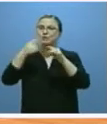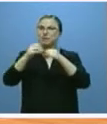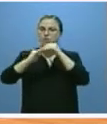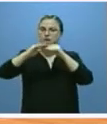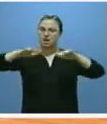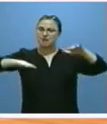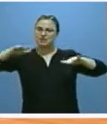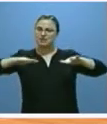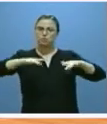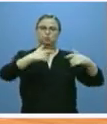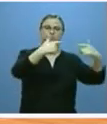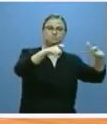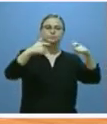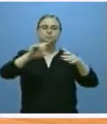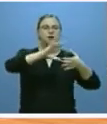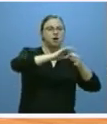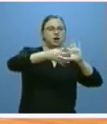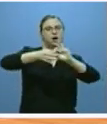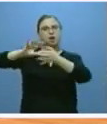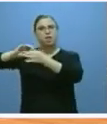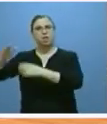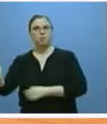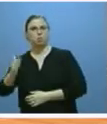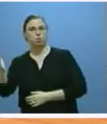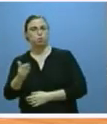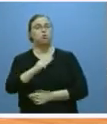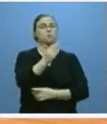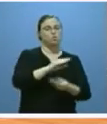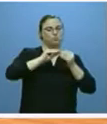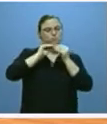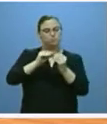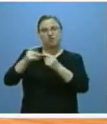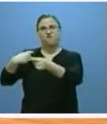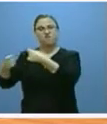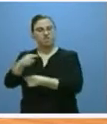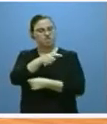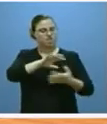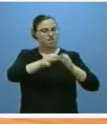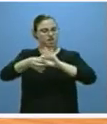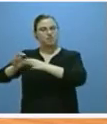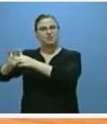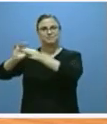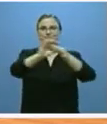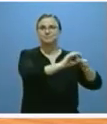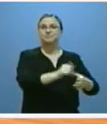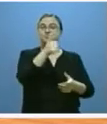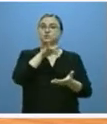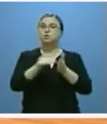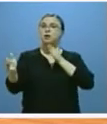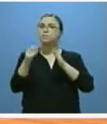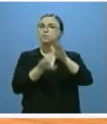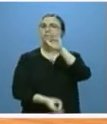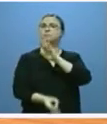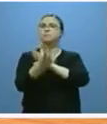entre los distintos eslabones de la cadena de valor producción transformación y distribución. En este periodo hemos puesto en marcha las